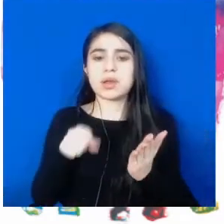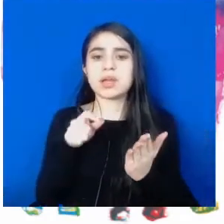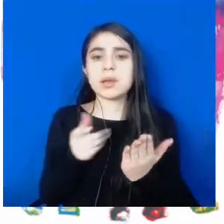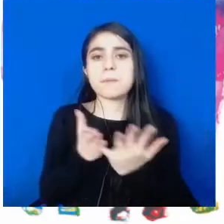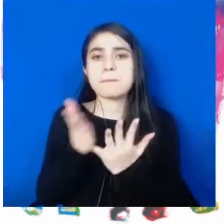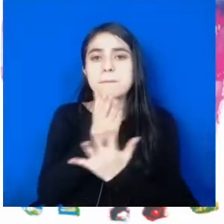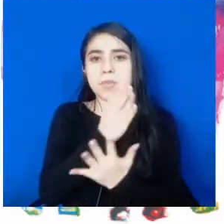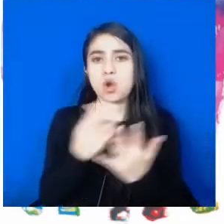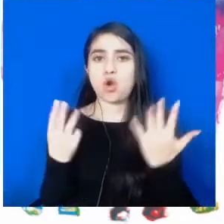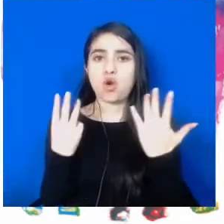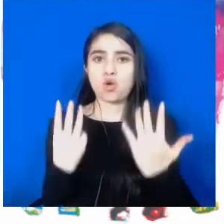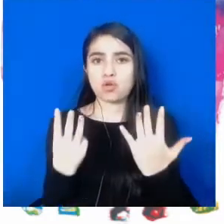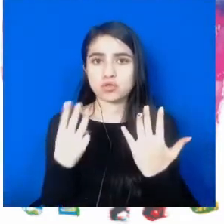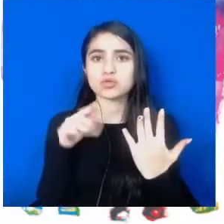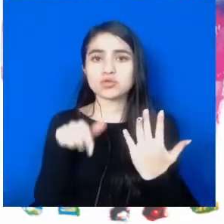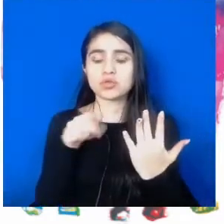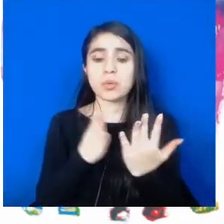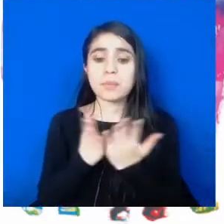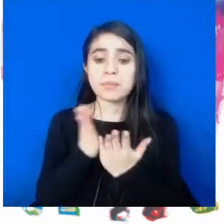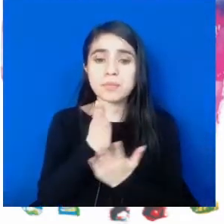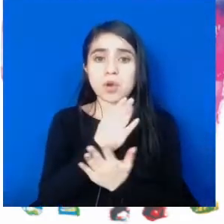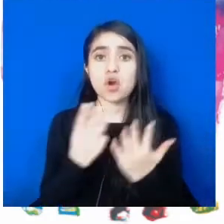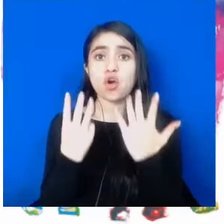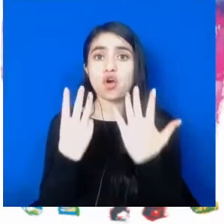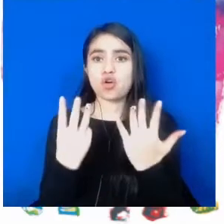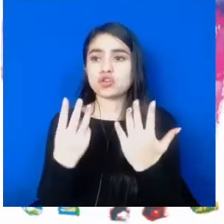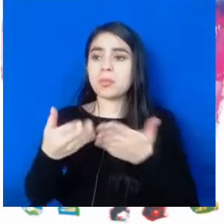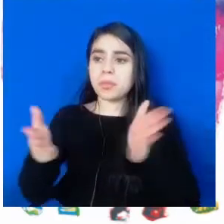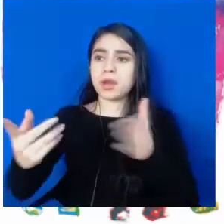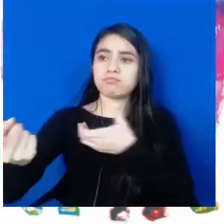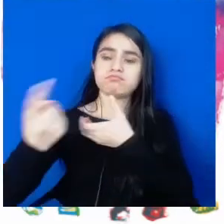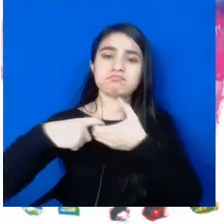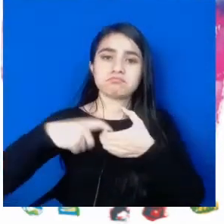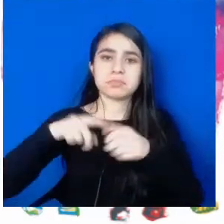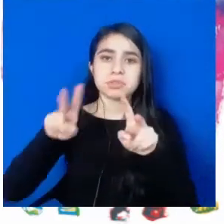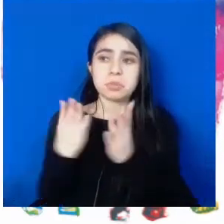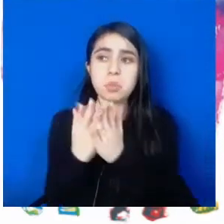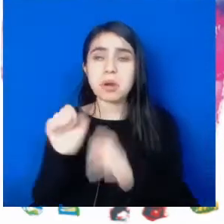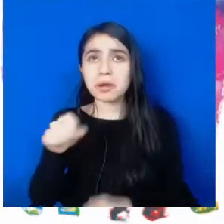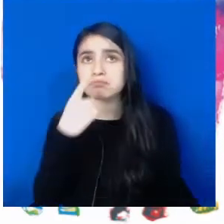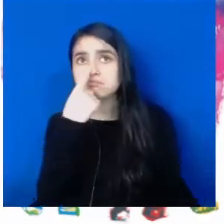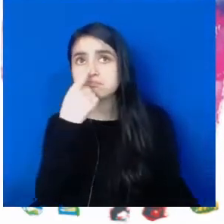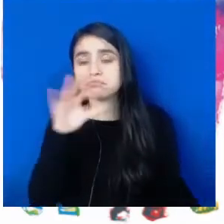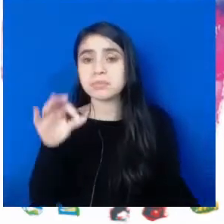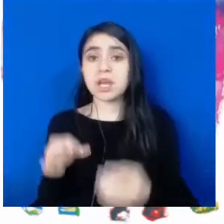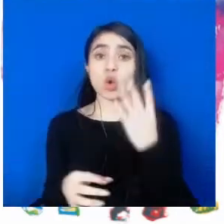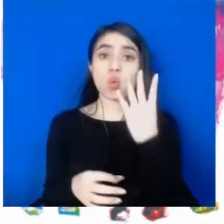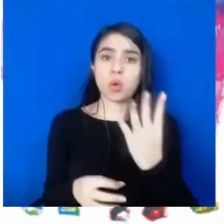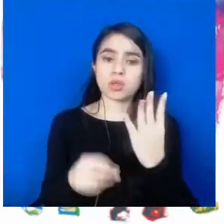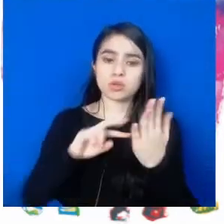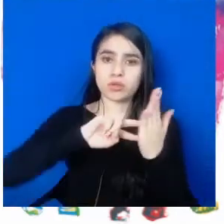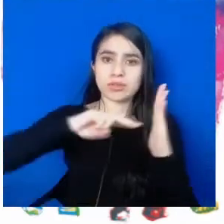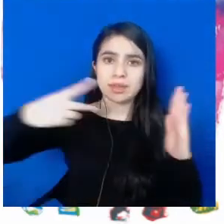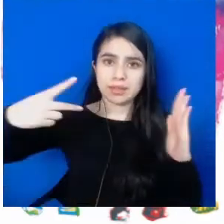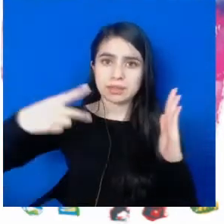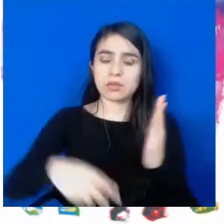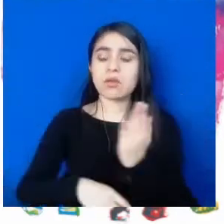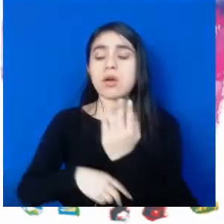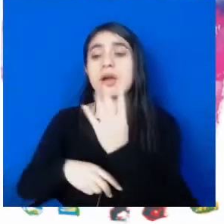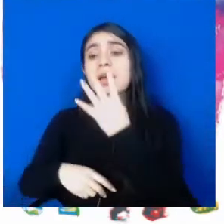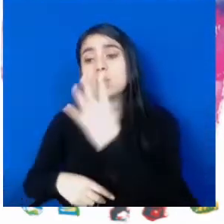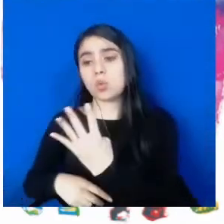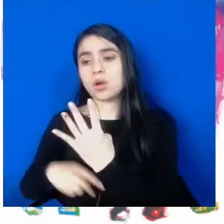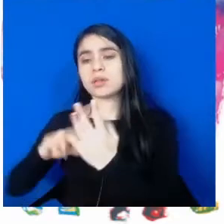programas nuestro abanico de oportunidades, de los cuales cuatro son técnicos y cuatro más son